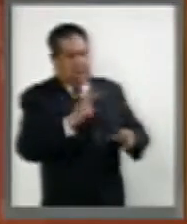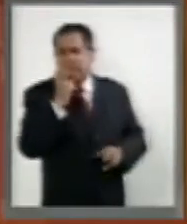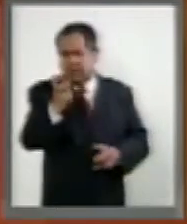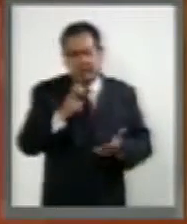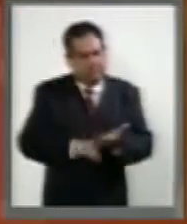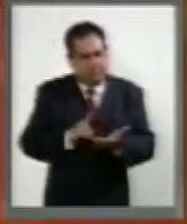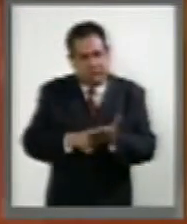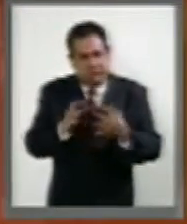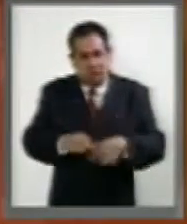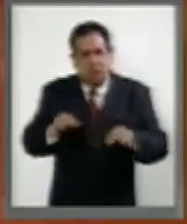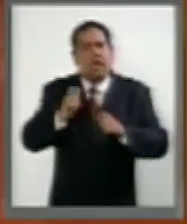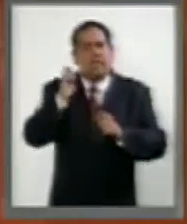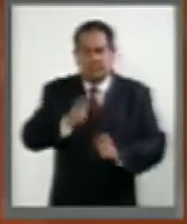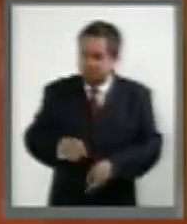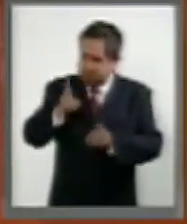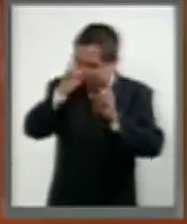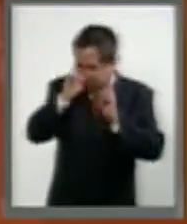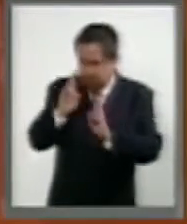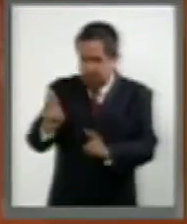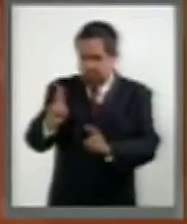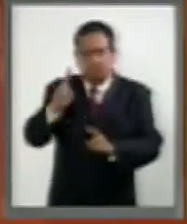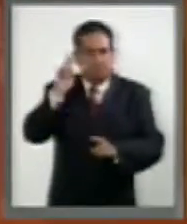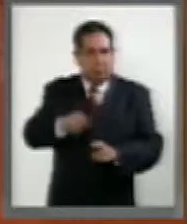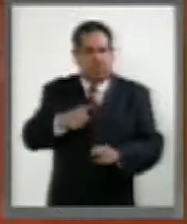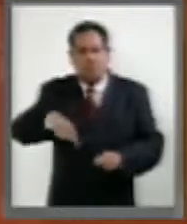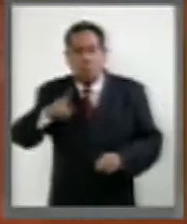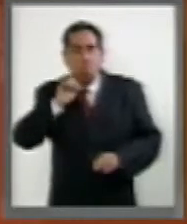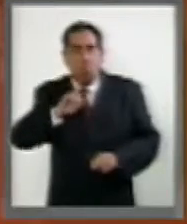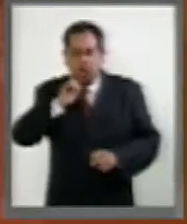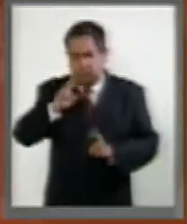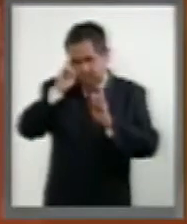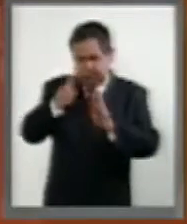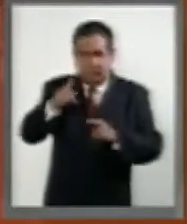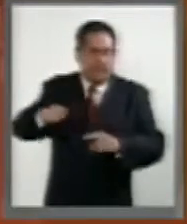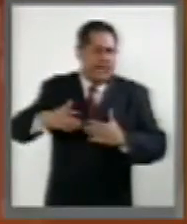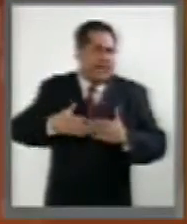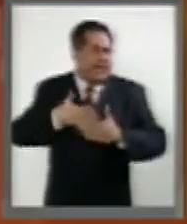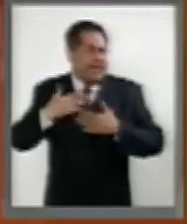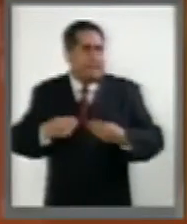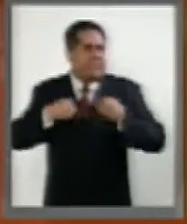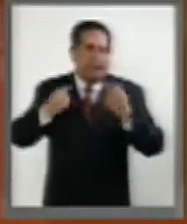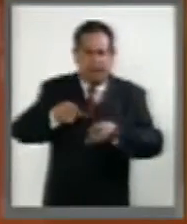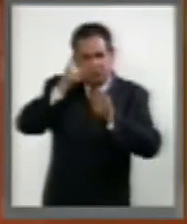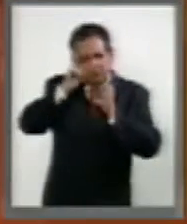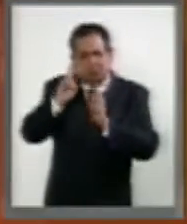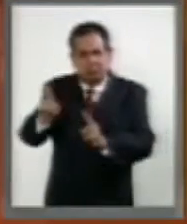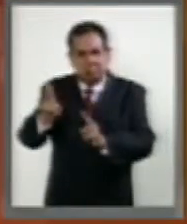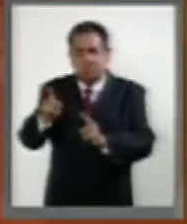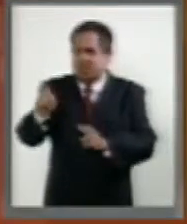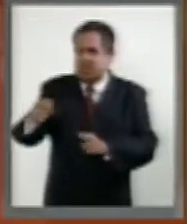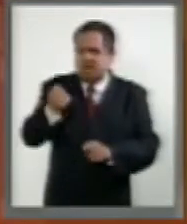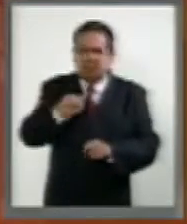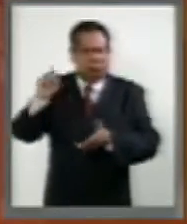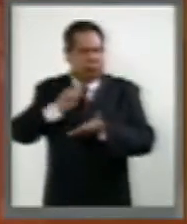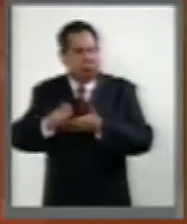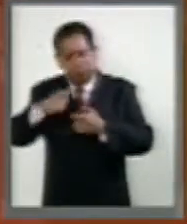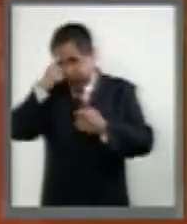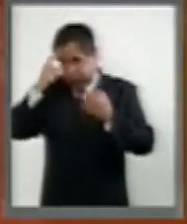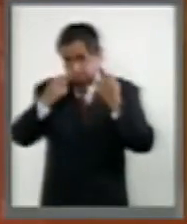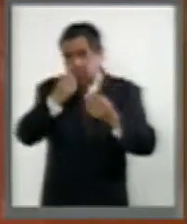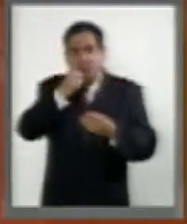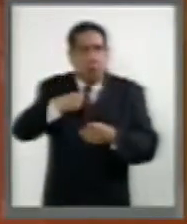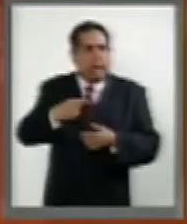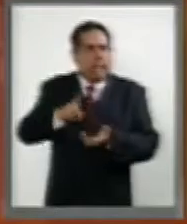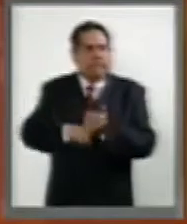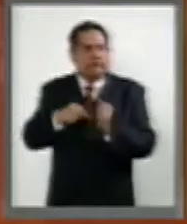es honrar la vida de las mujeres, honrar la alegría de vivir, honrar la capacidad de crear a pesar de